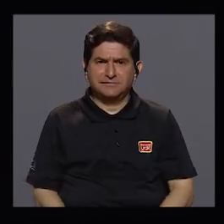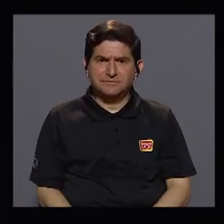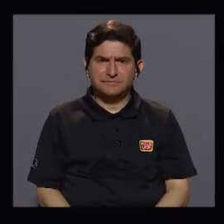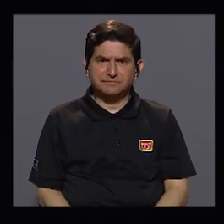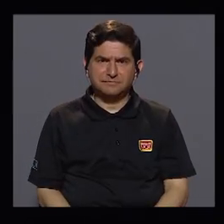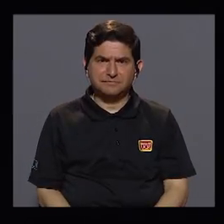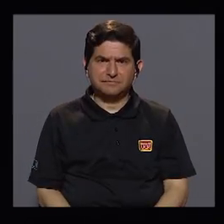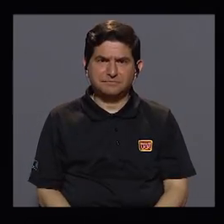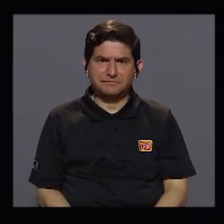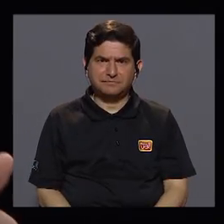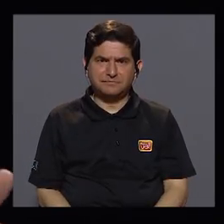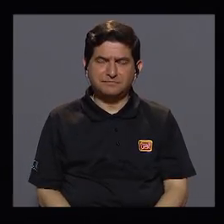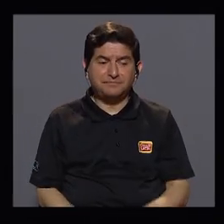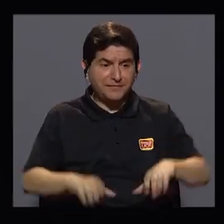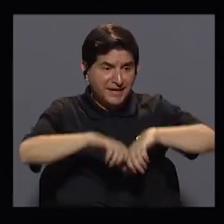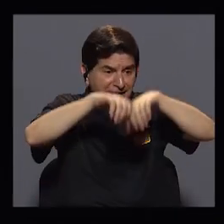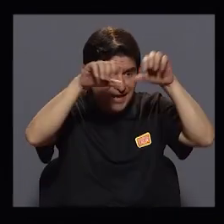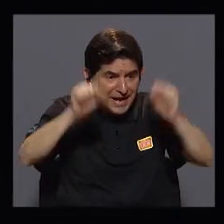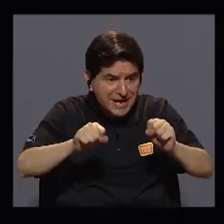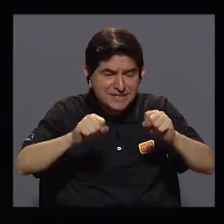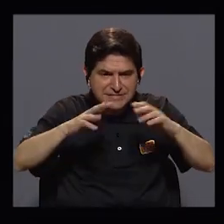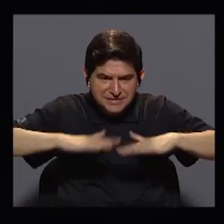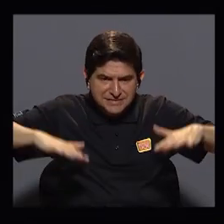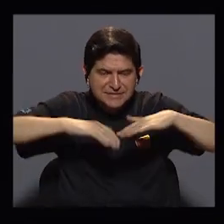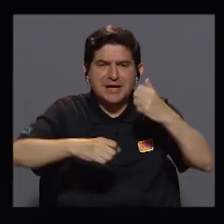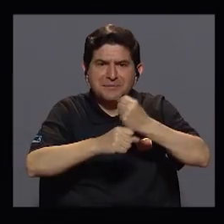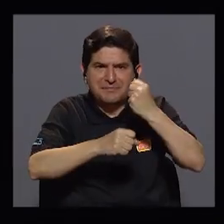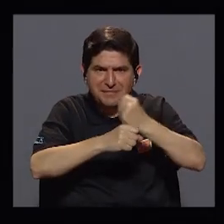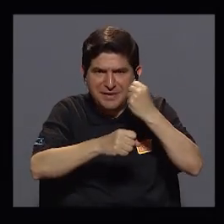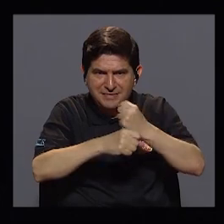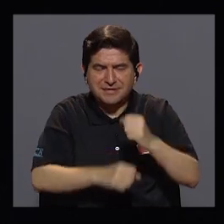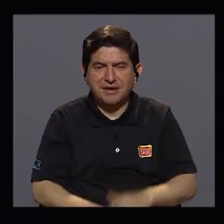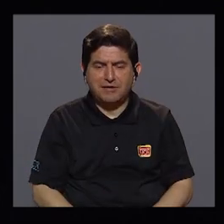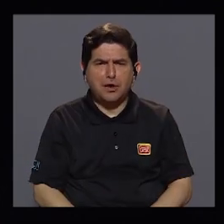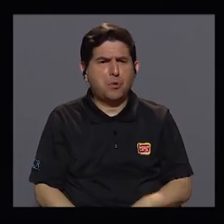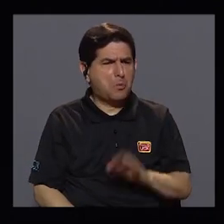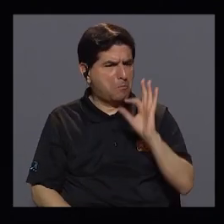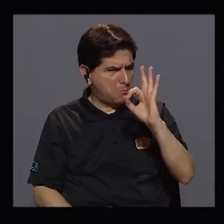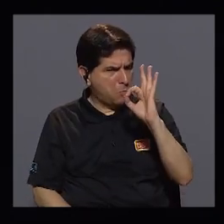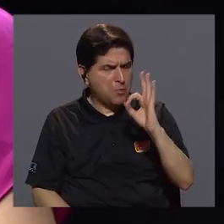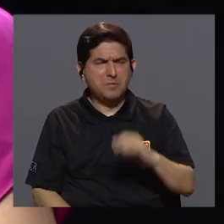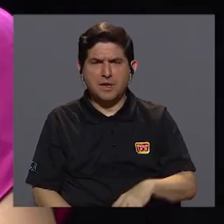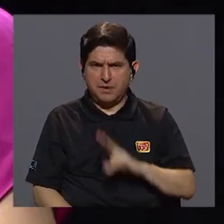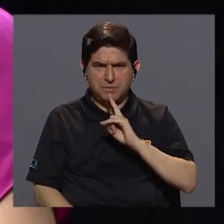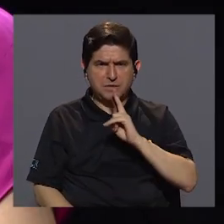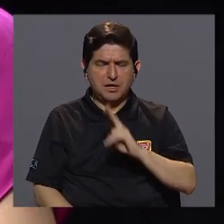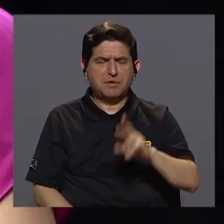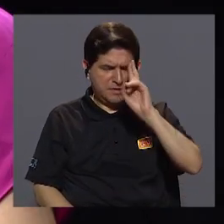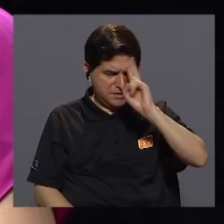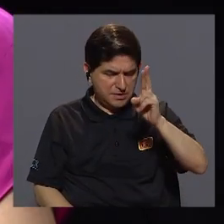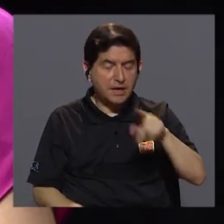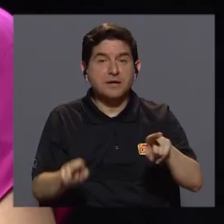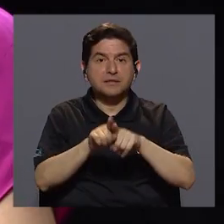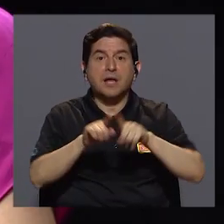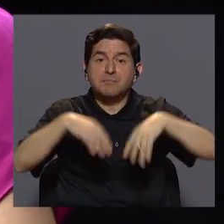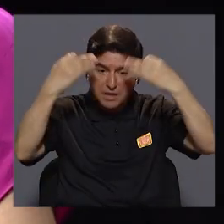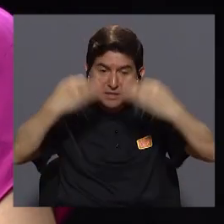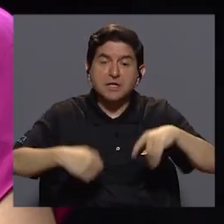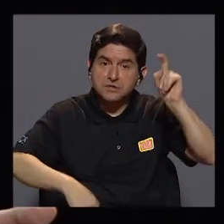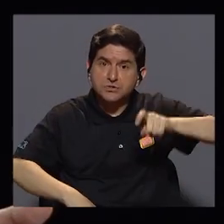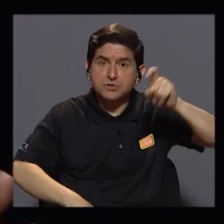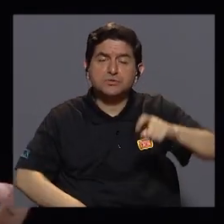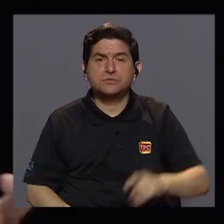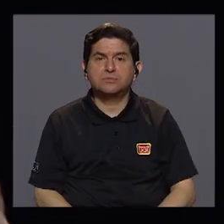Porque el ecosistema que nos ofrece un trabajo como este, que es exquisito y debemos de reconocerlo, es también para tomar decisiones.